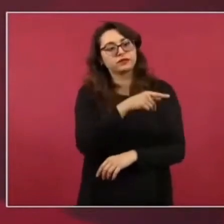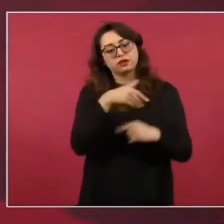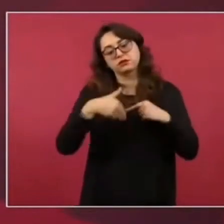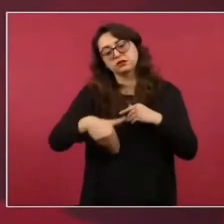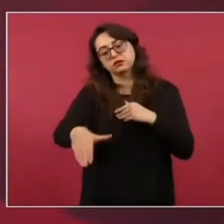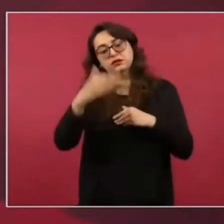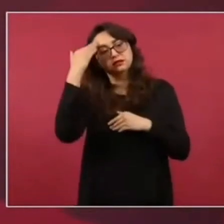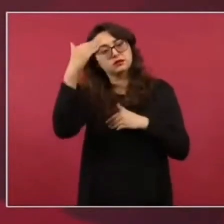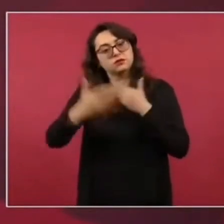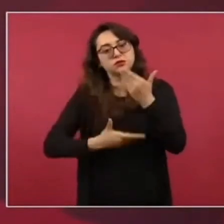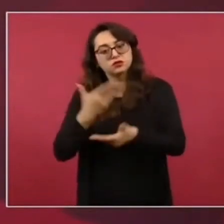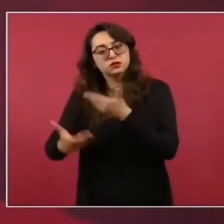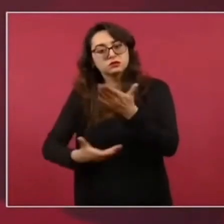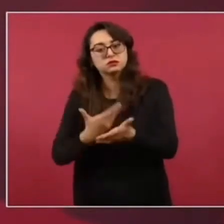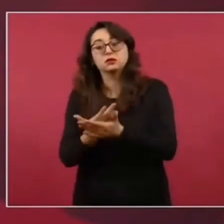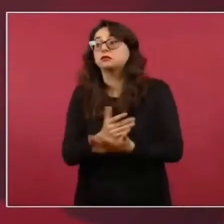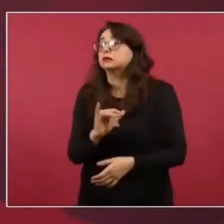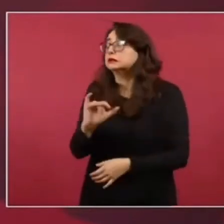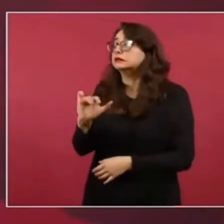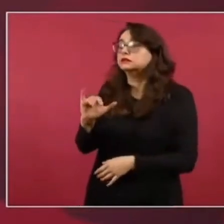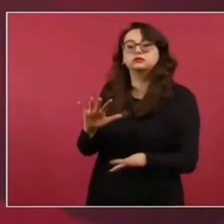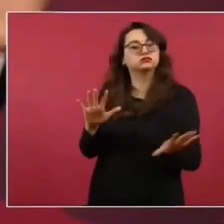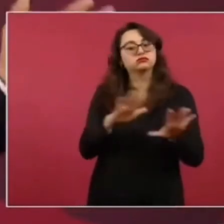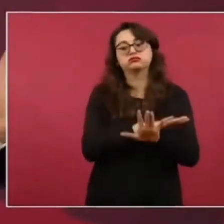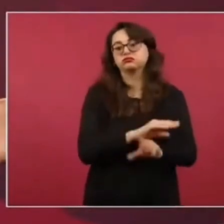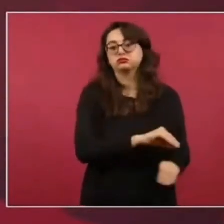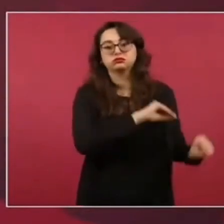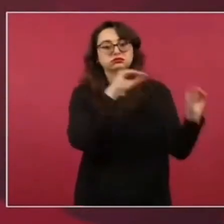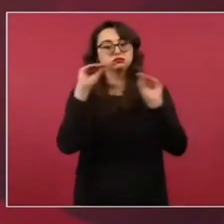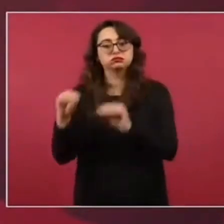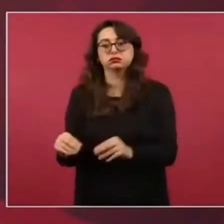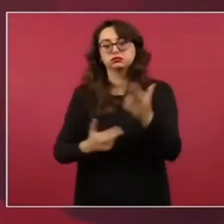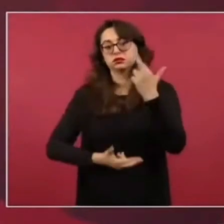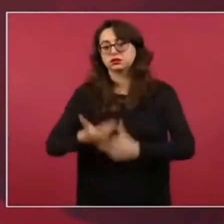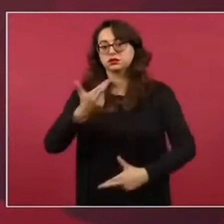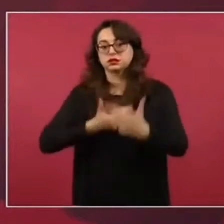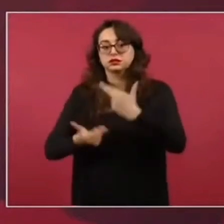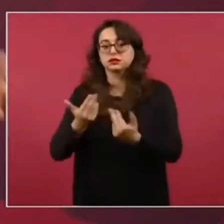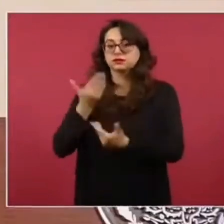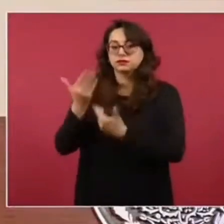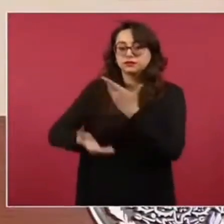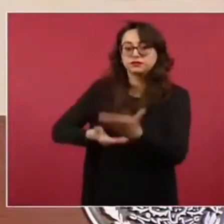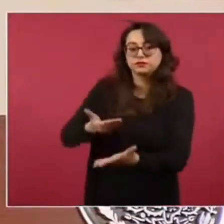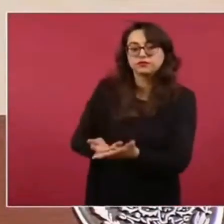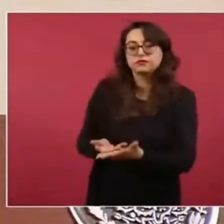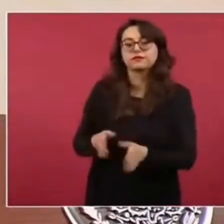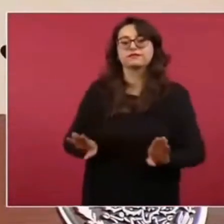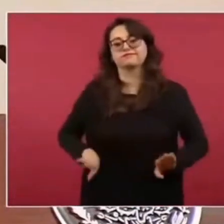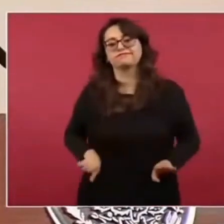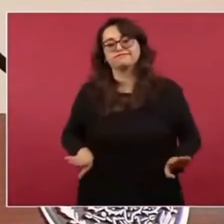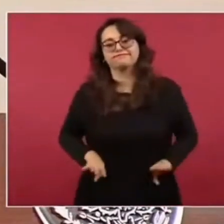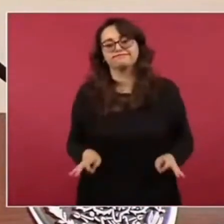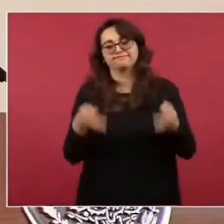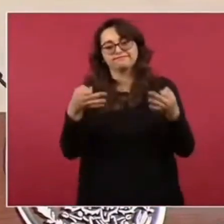Esos son valores y por eso pues es una vida sana.